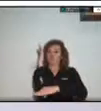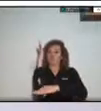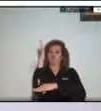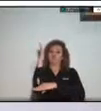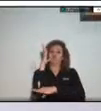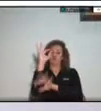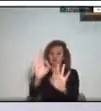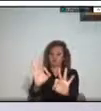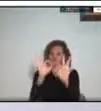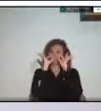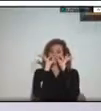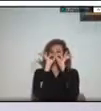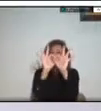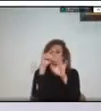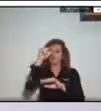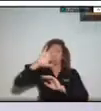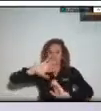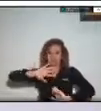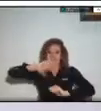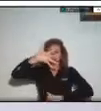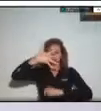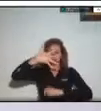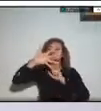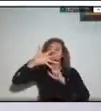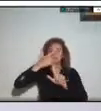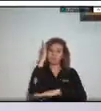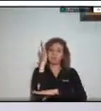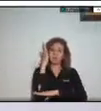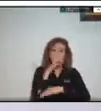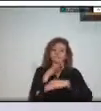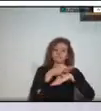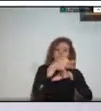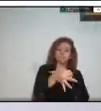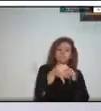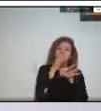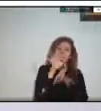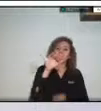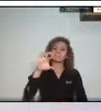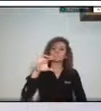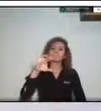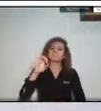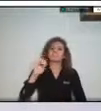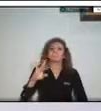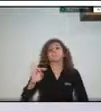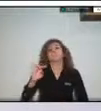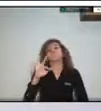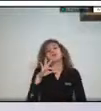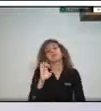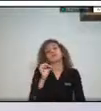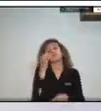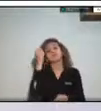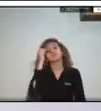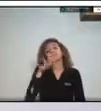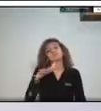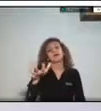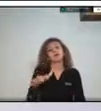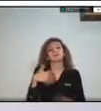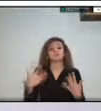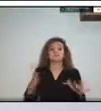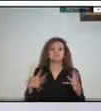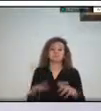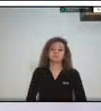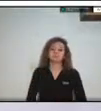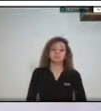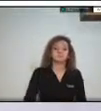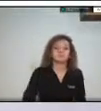quinta conferencia del Piedemonte Llanero ahora en el marco de lo que estamos hablando el día de hoy